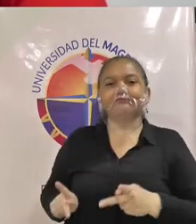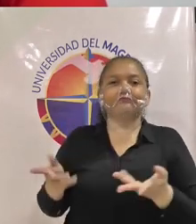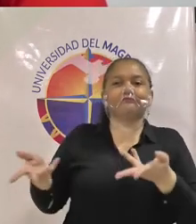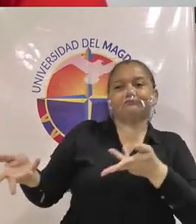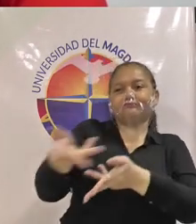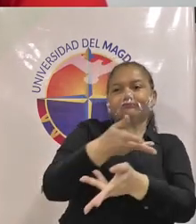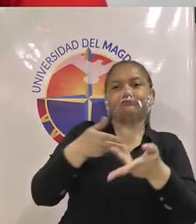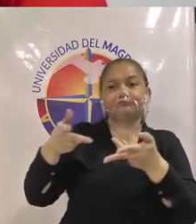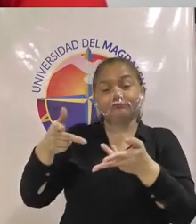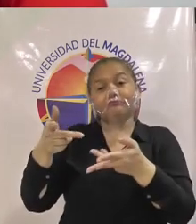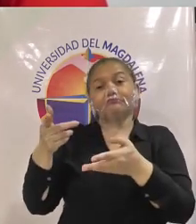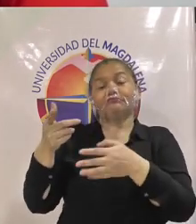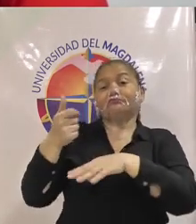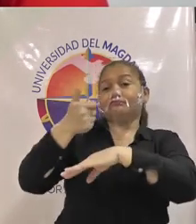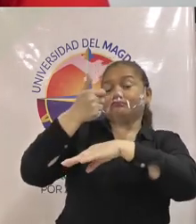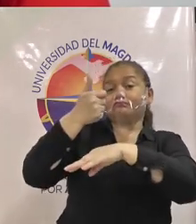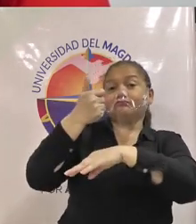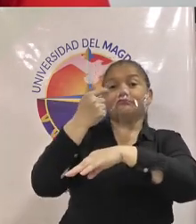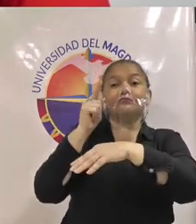territorio